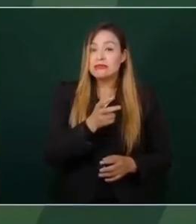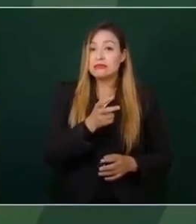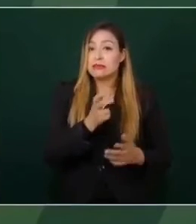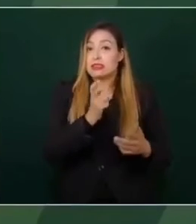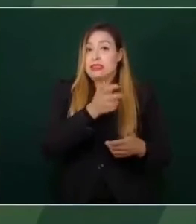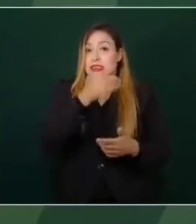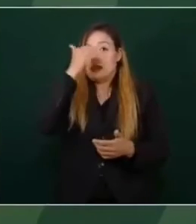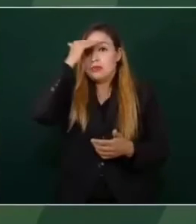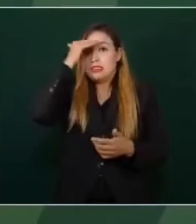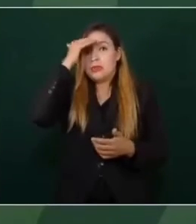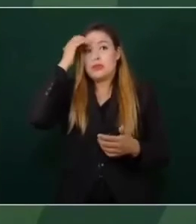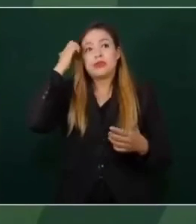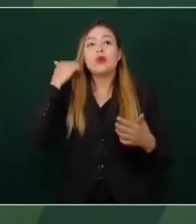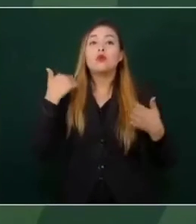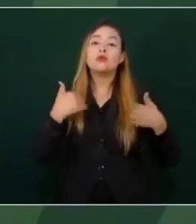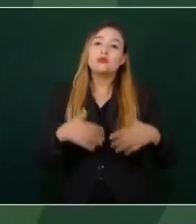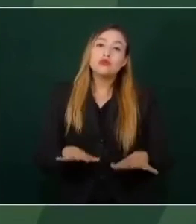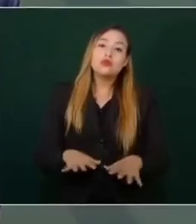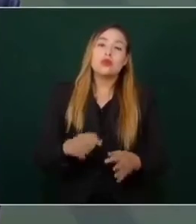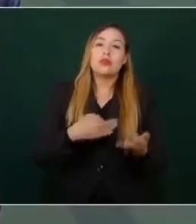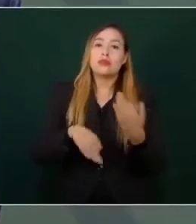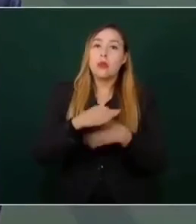o tuertos.